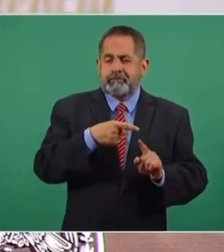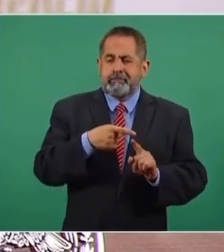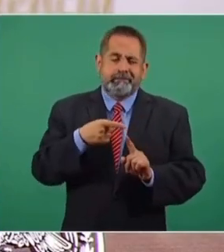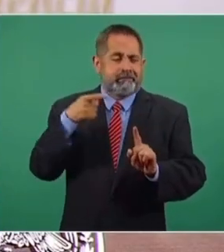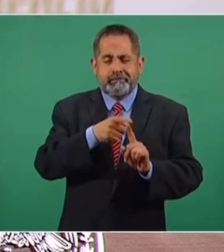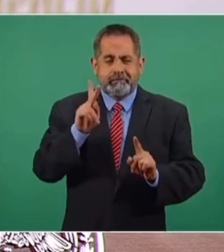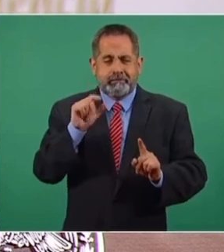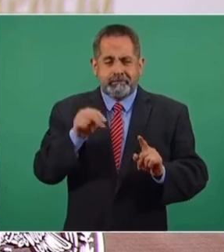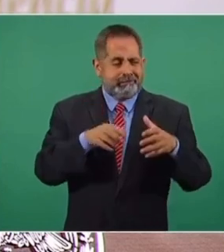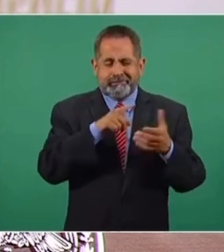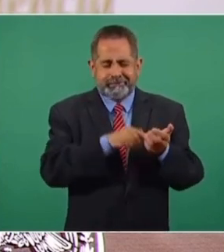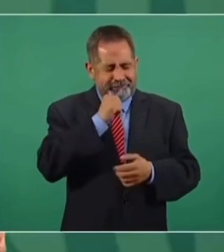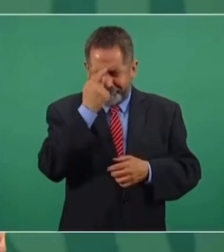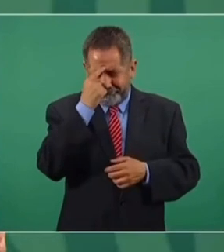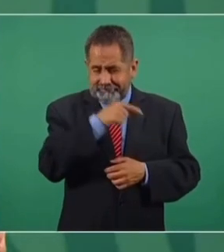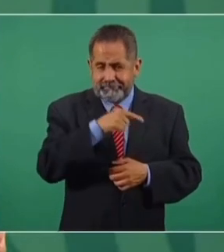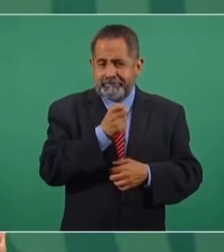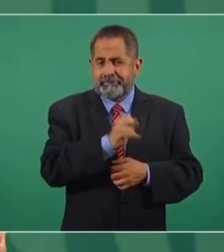estrategia?